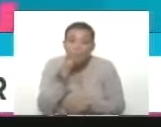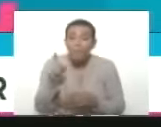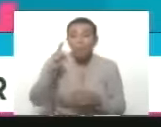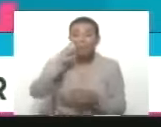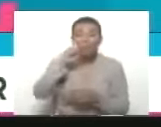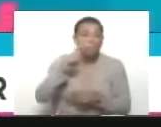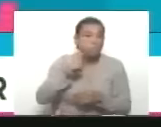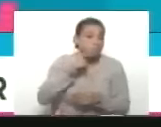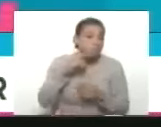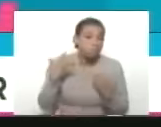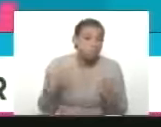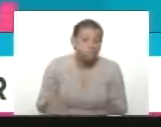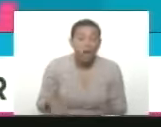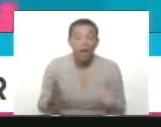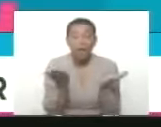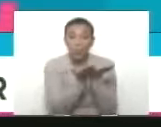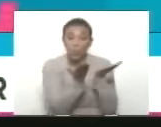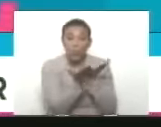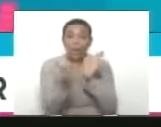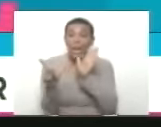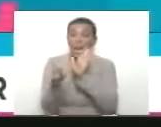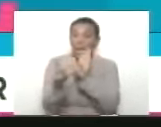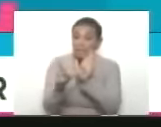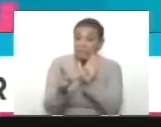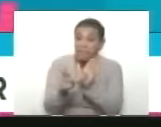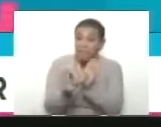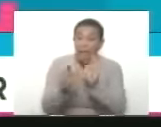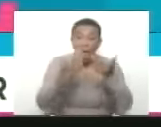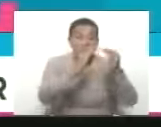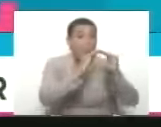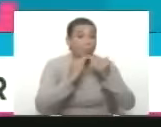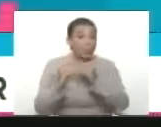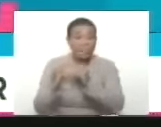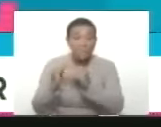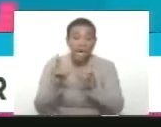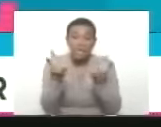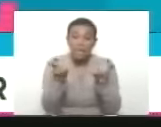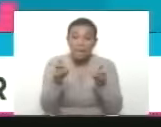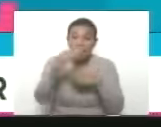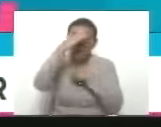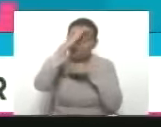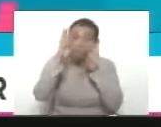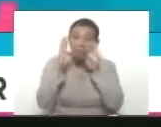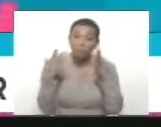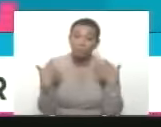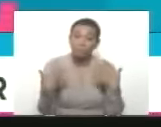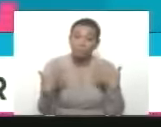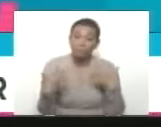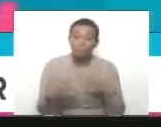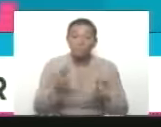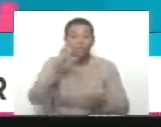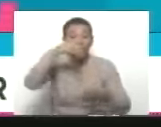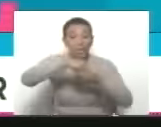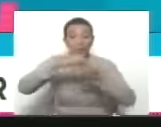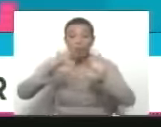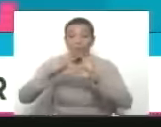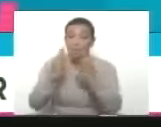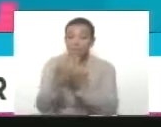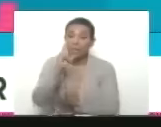educativa en la escuela en el liceo en la comunidad y en la familia